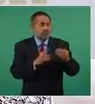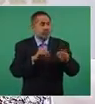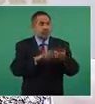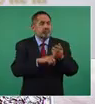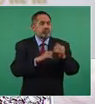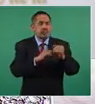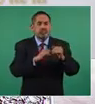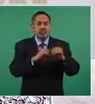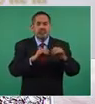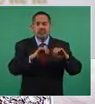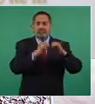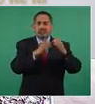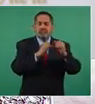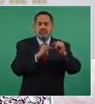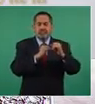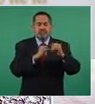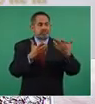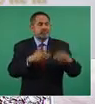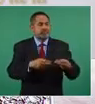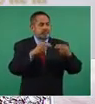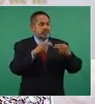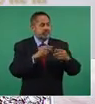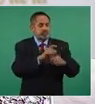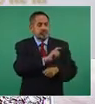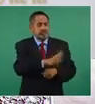organismos empresariales,